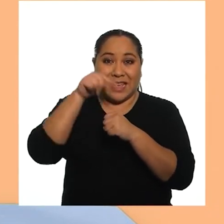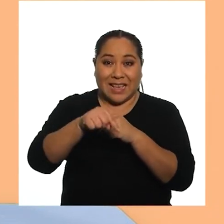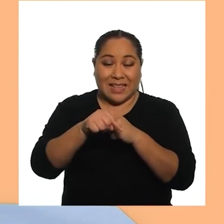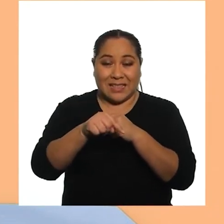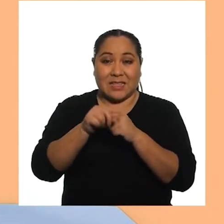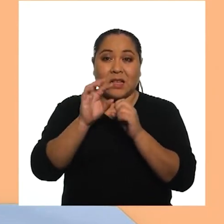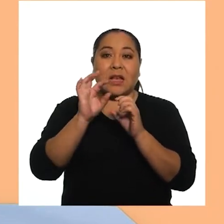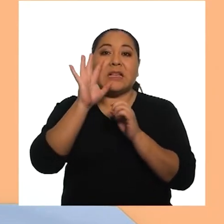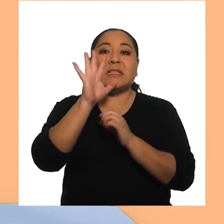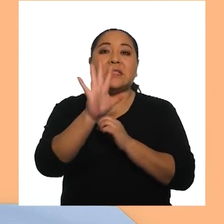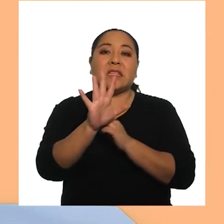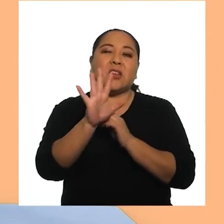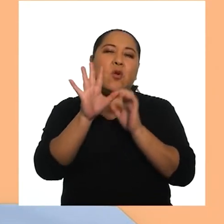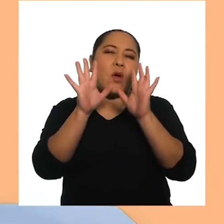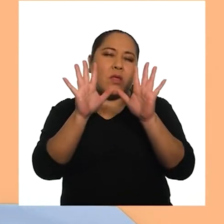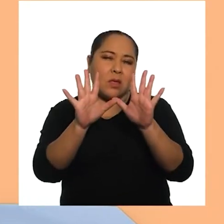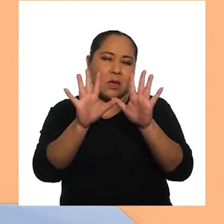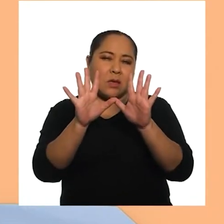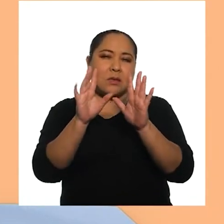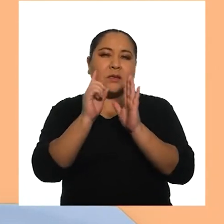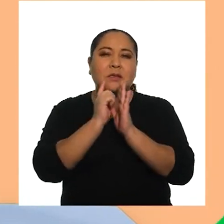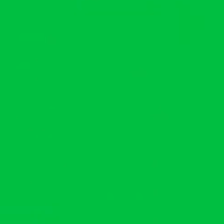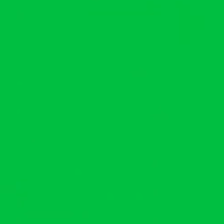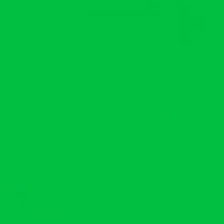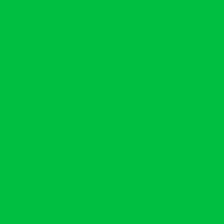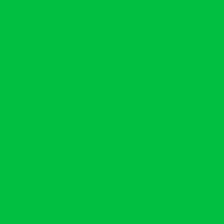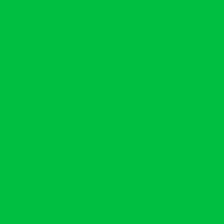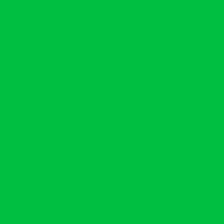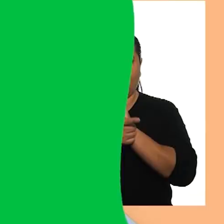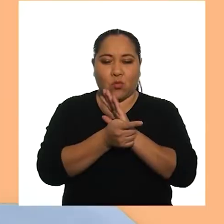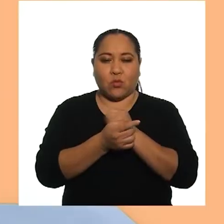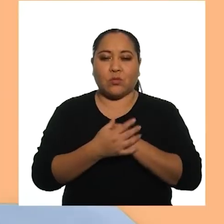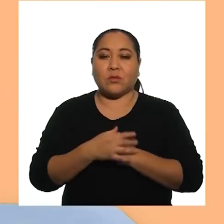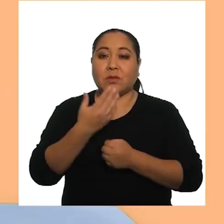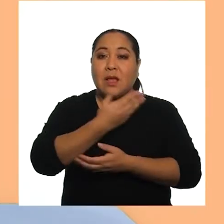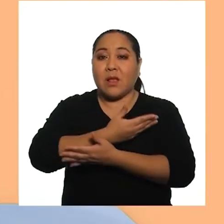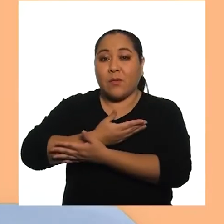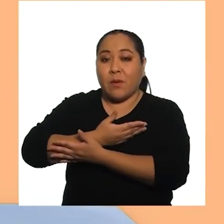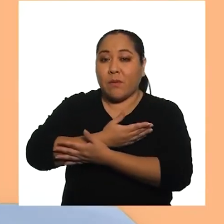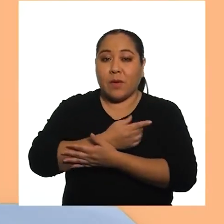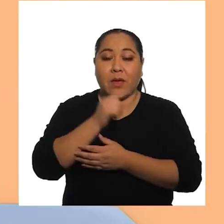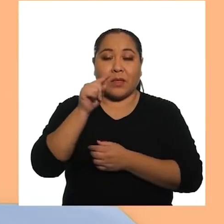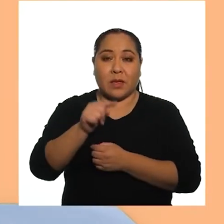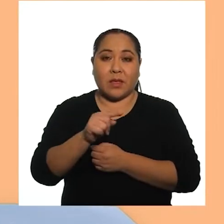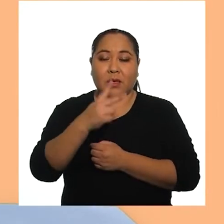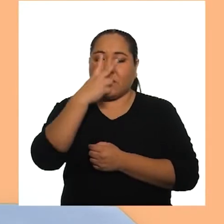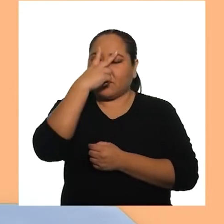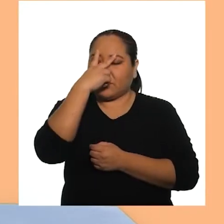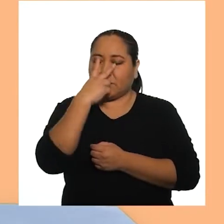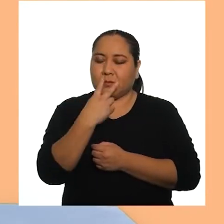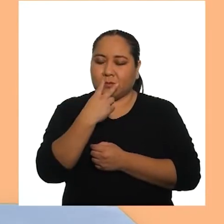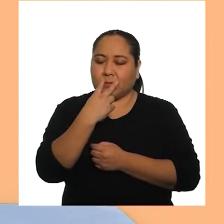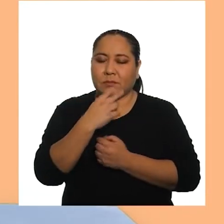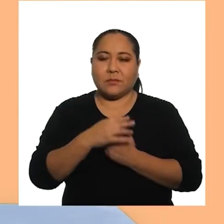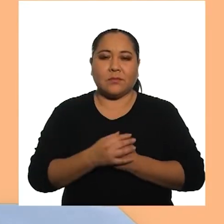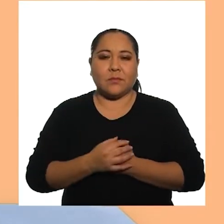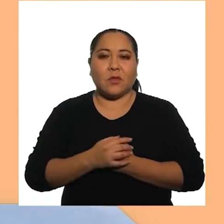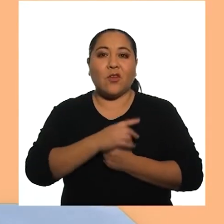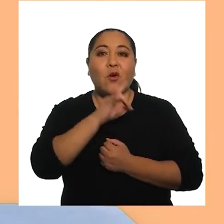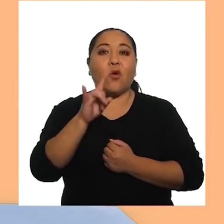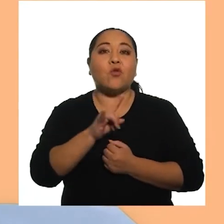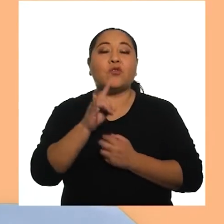Mantén esta posición durante 5 a 10 segundos Si la bebé o el bebé presenta discapacidad visual